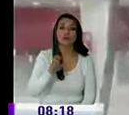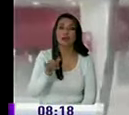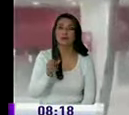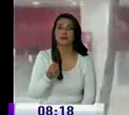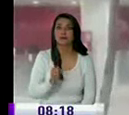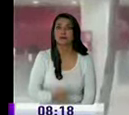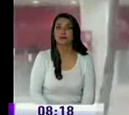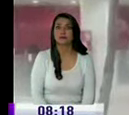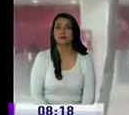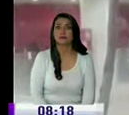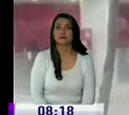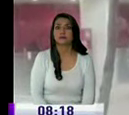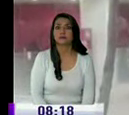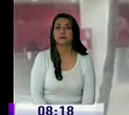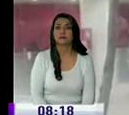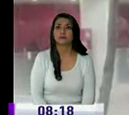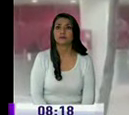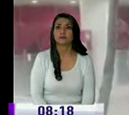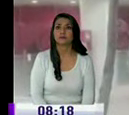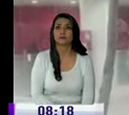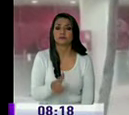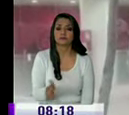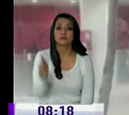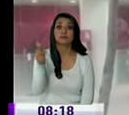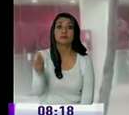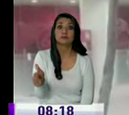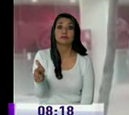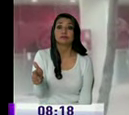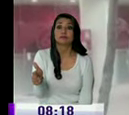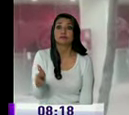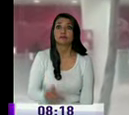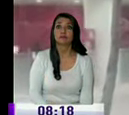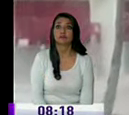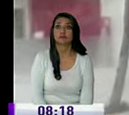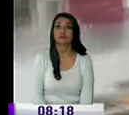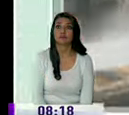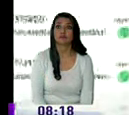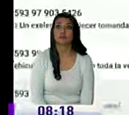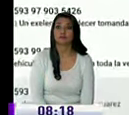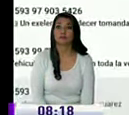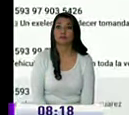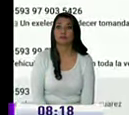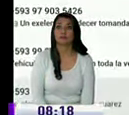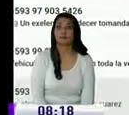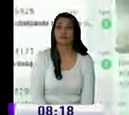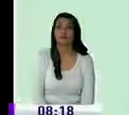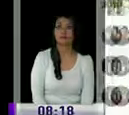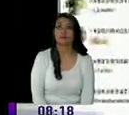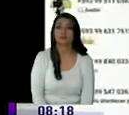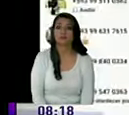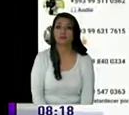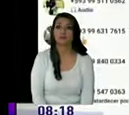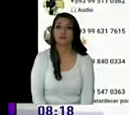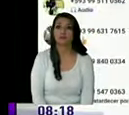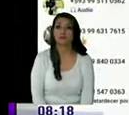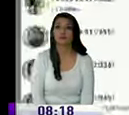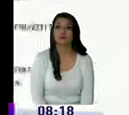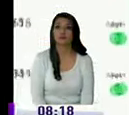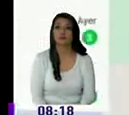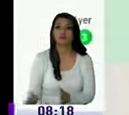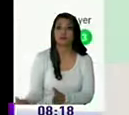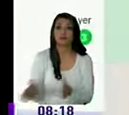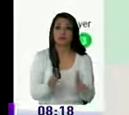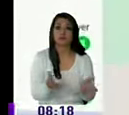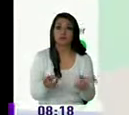de tránsito pero miren ahí está sobre la vereda y esto es irresponsabilidad otro